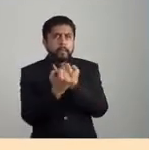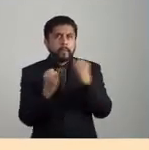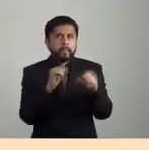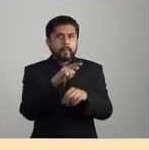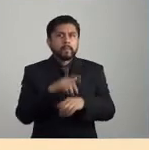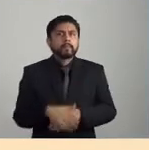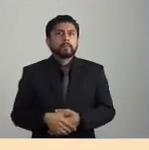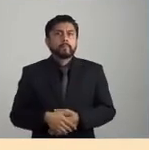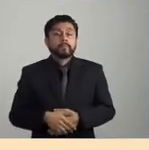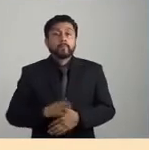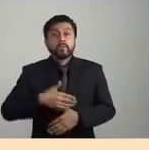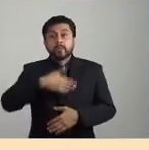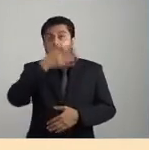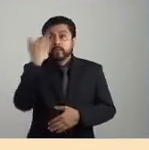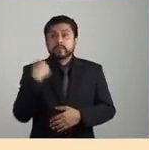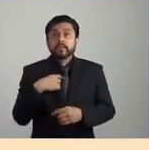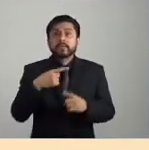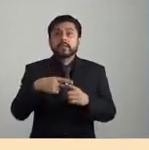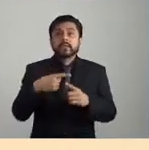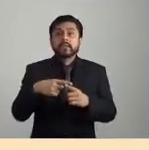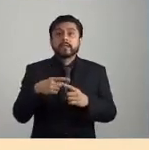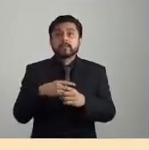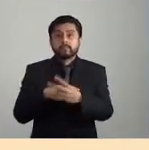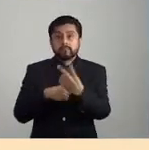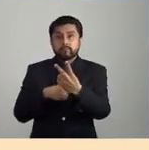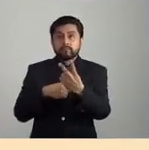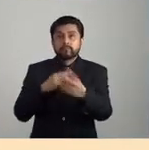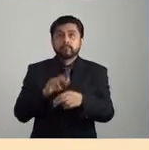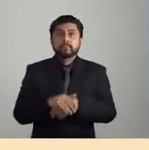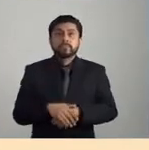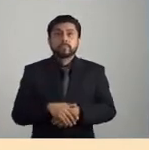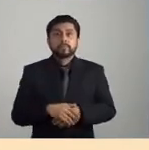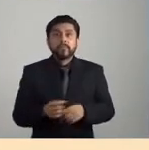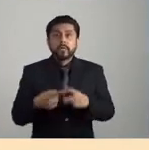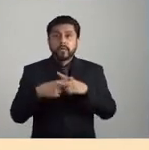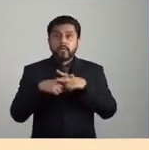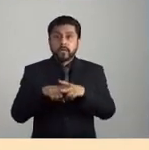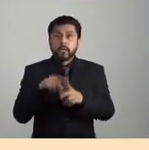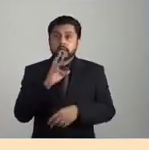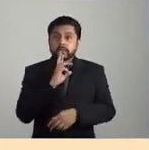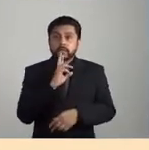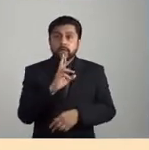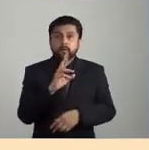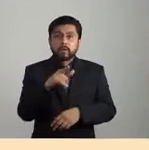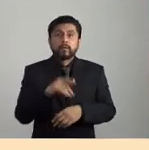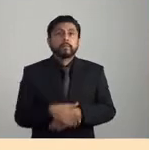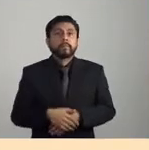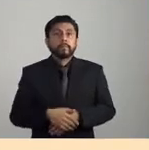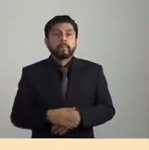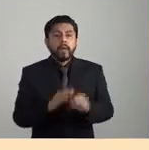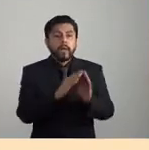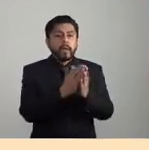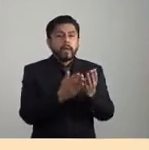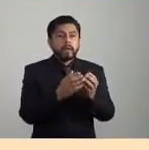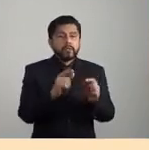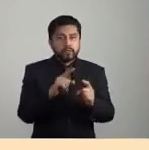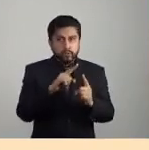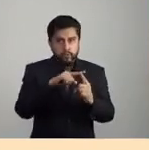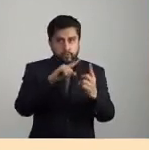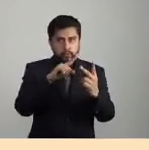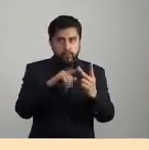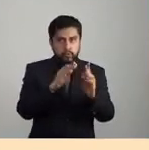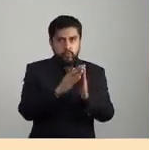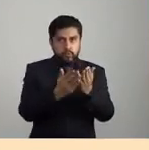no sé quién de los dos comienza para preguntar qué claves nos aportan estas publicaciones para los